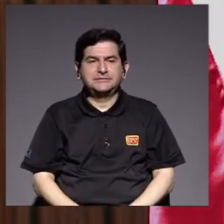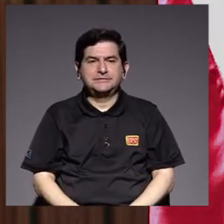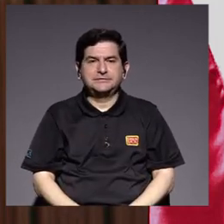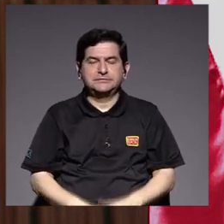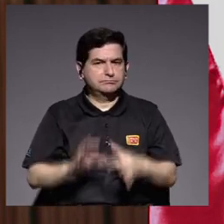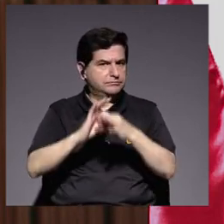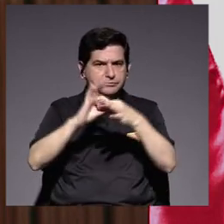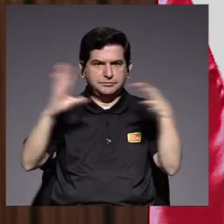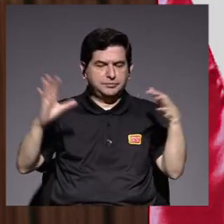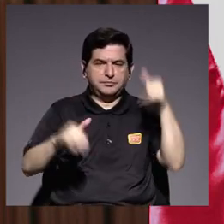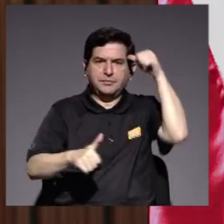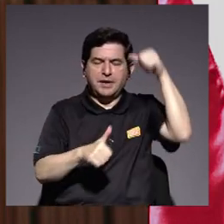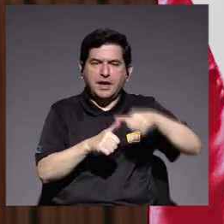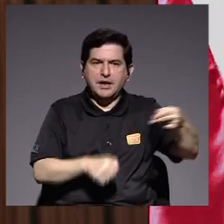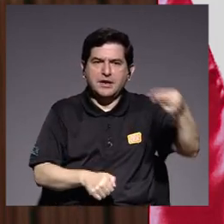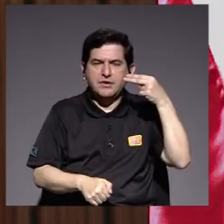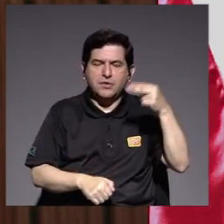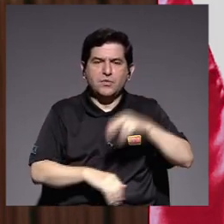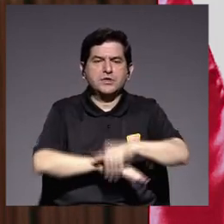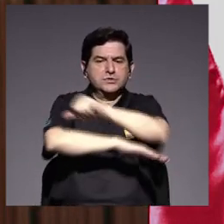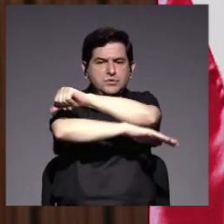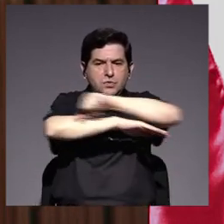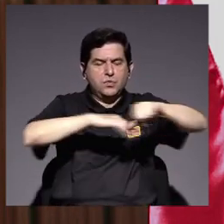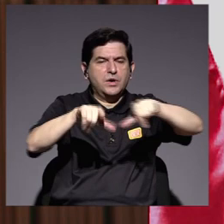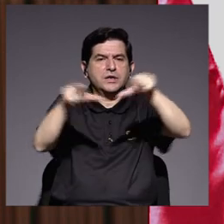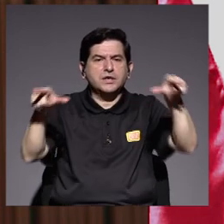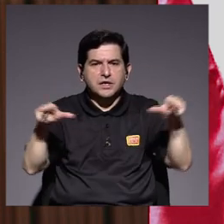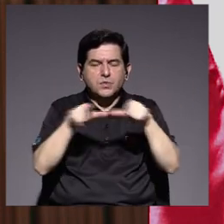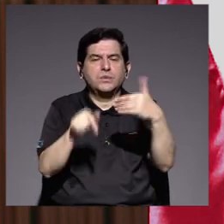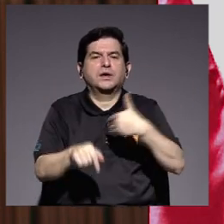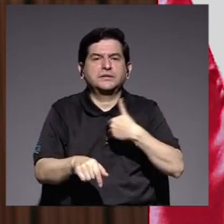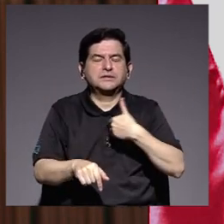desligar la memoria histórica y arquitectónica de estos sitios